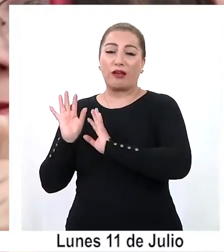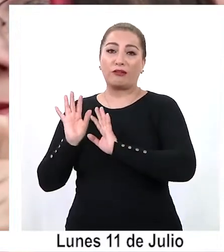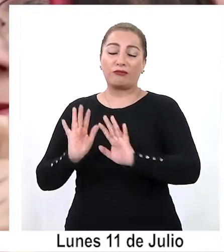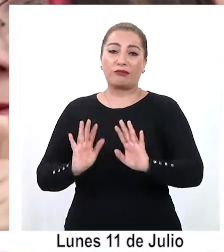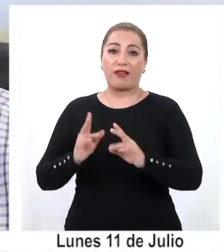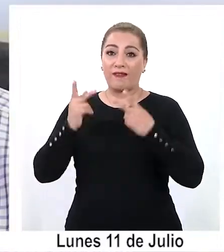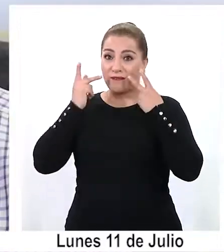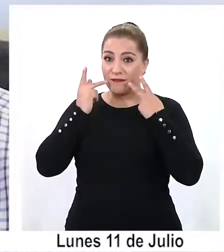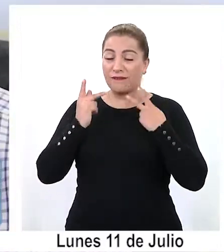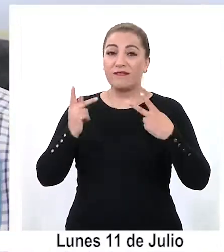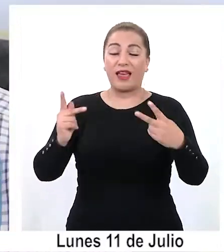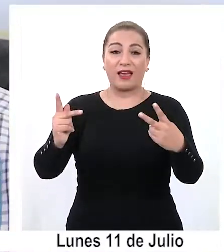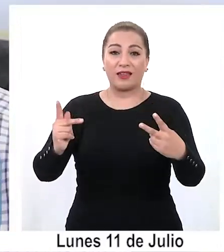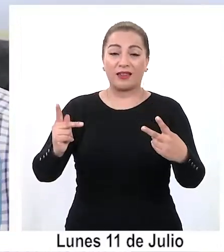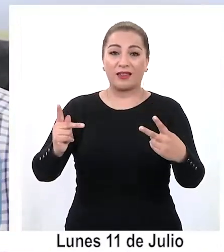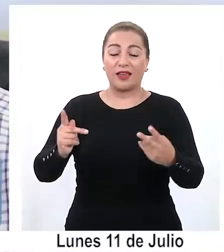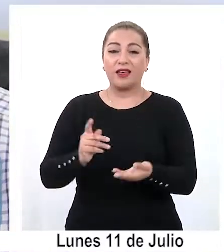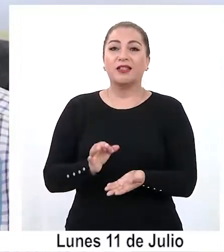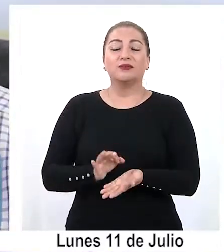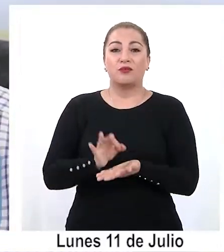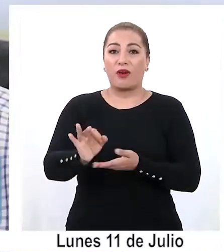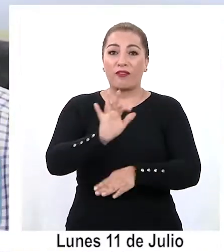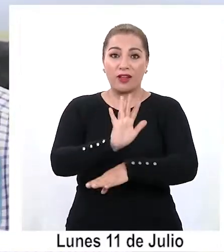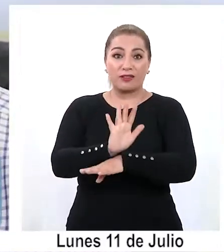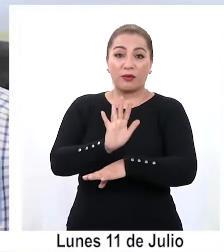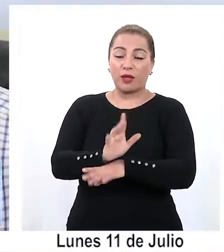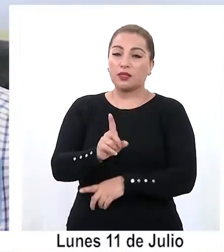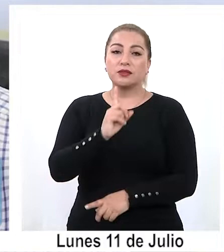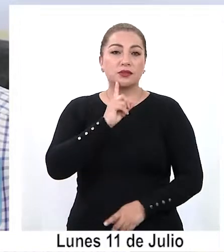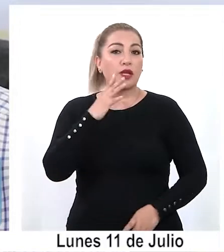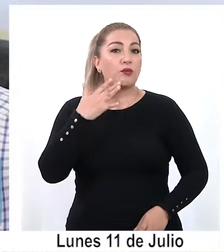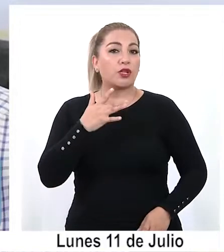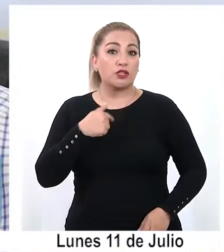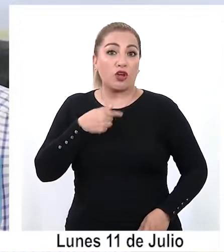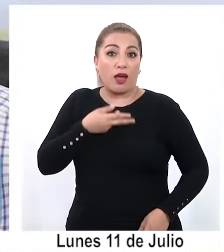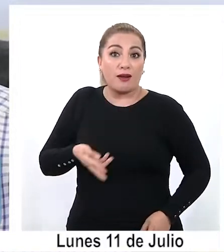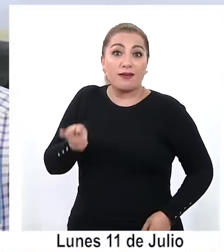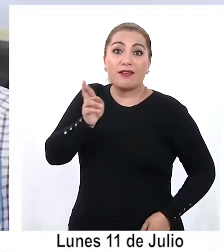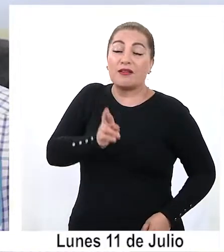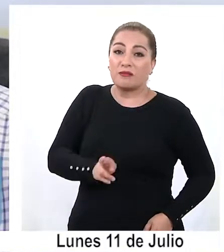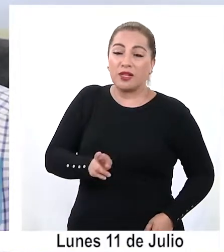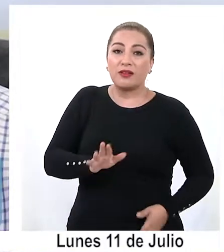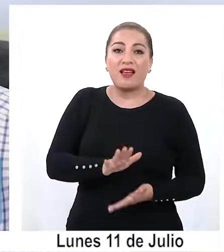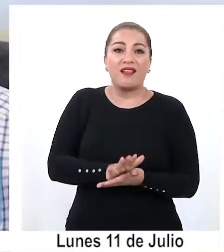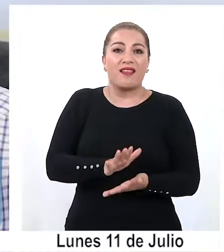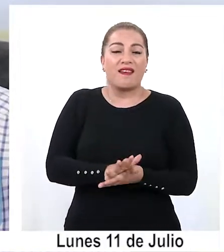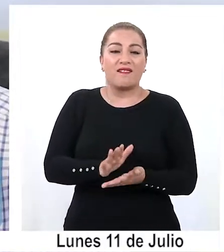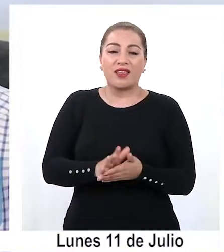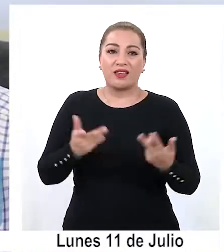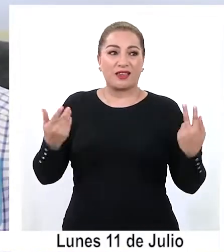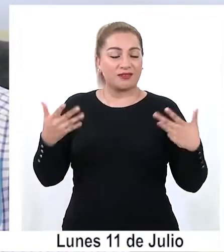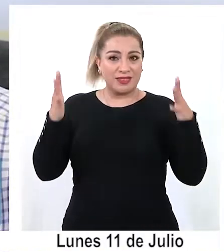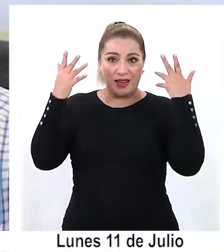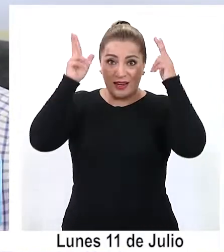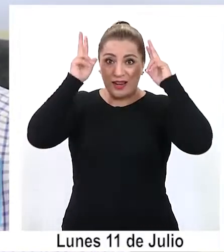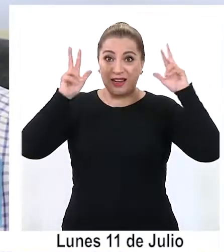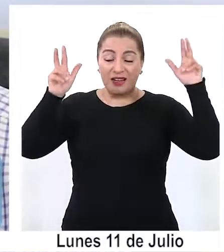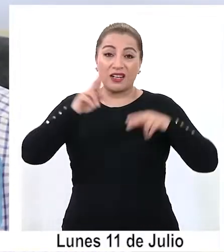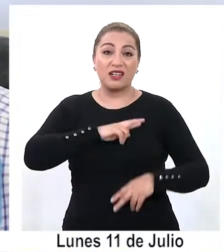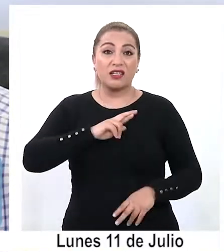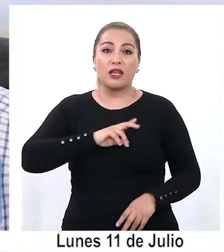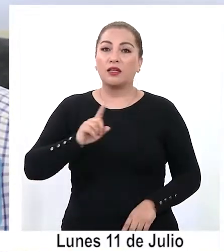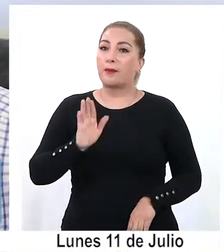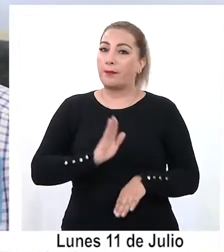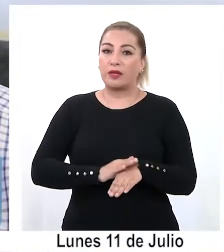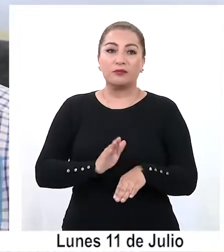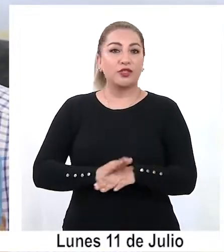transitando en la provincia del Tamarugal, es importante reiterar que la fiesta religiosa de La Tirana no está